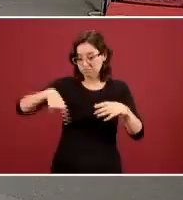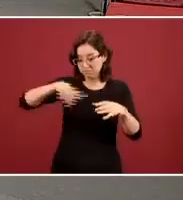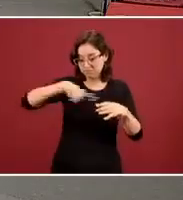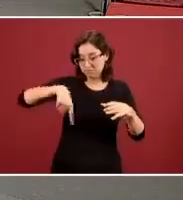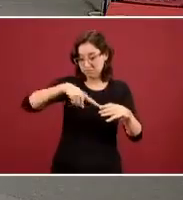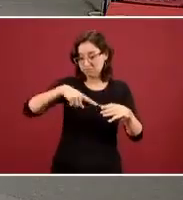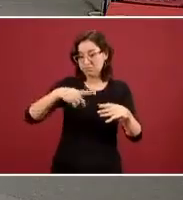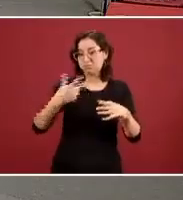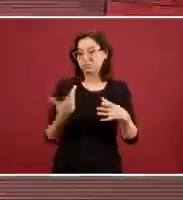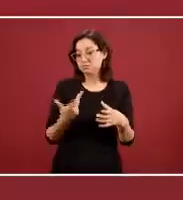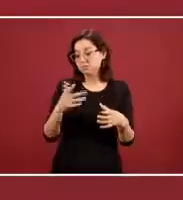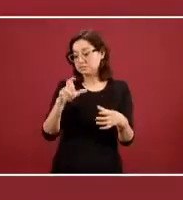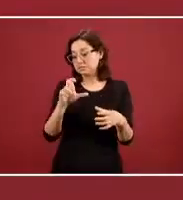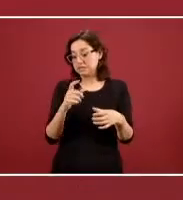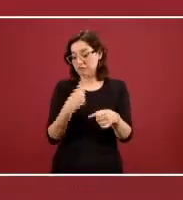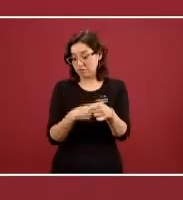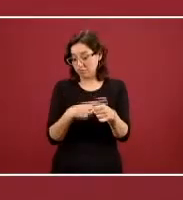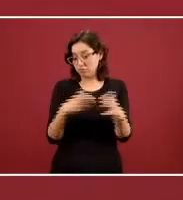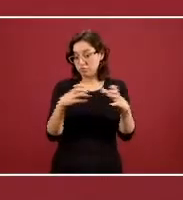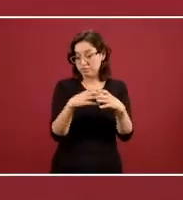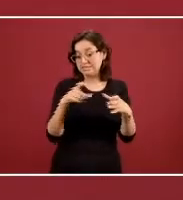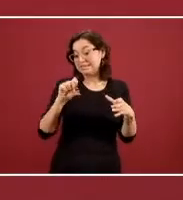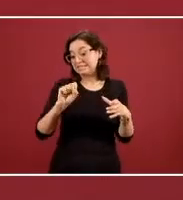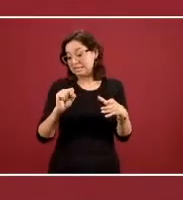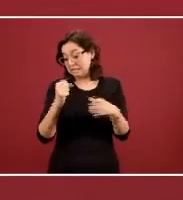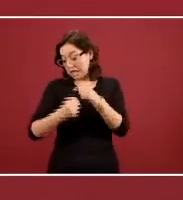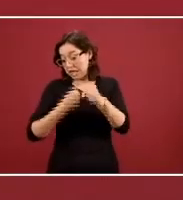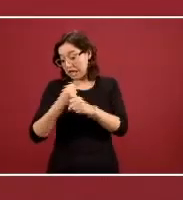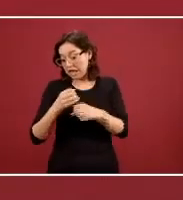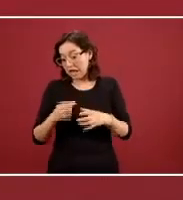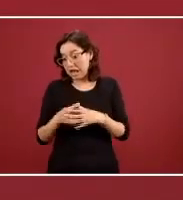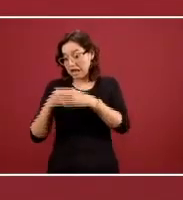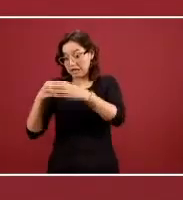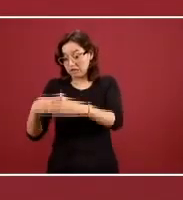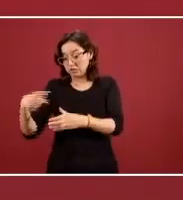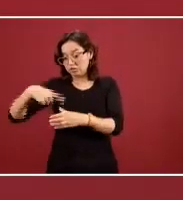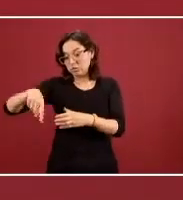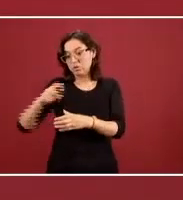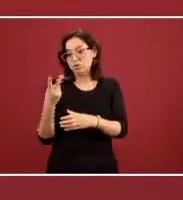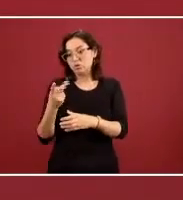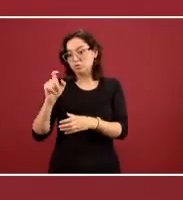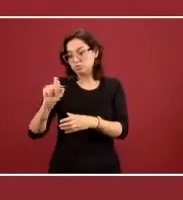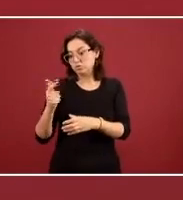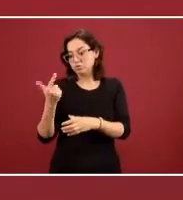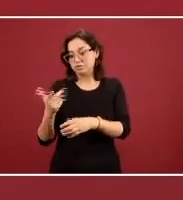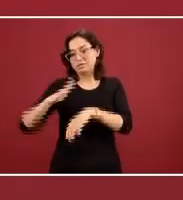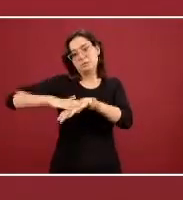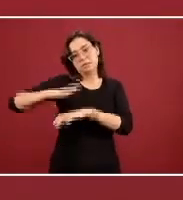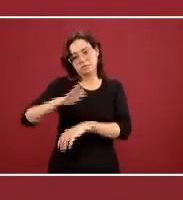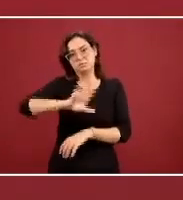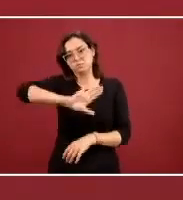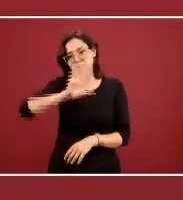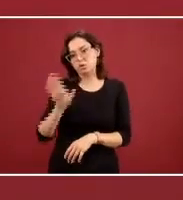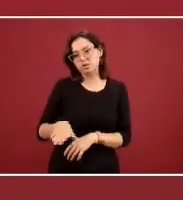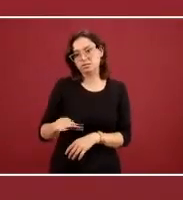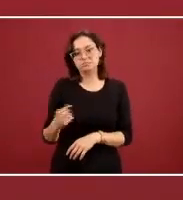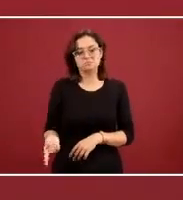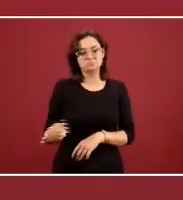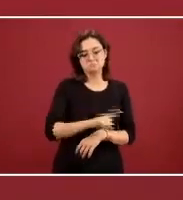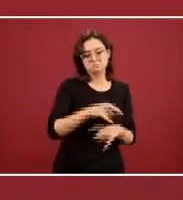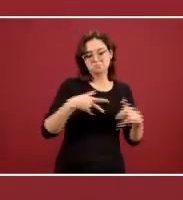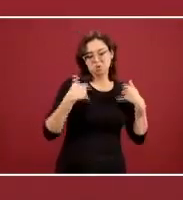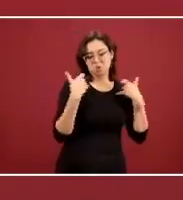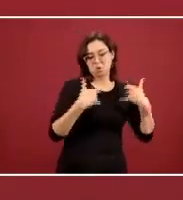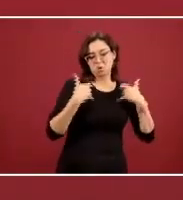tienen 60 o más años de edad están falleciendo 2.7 veces más que aquellas personas